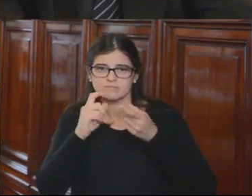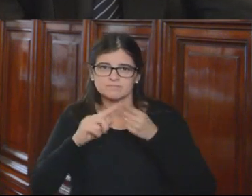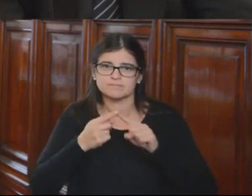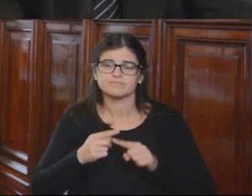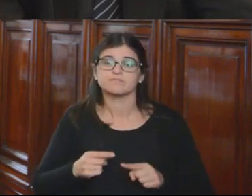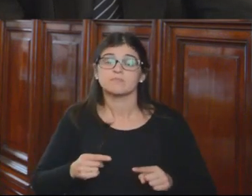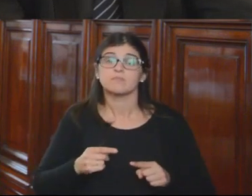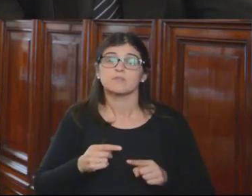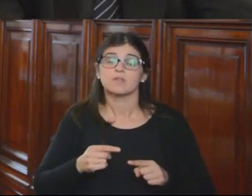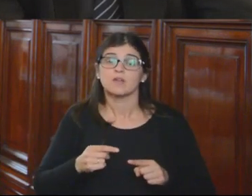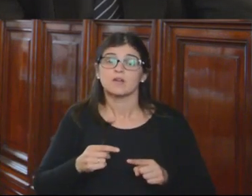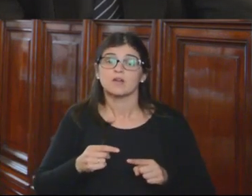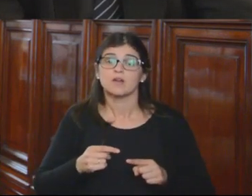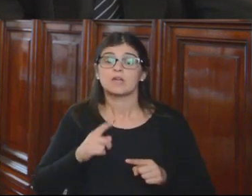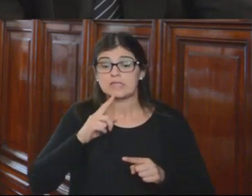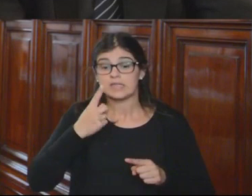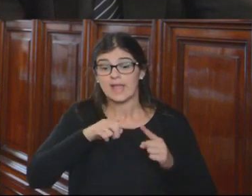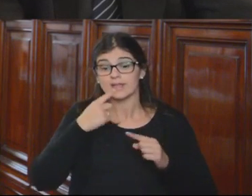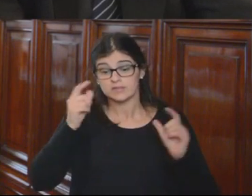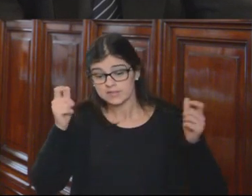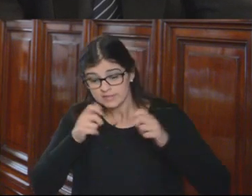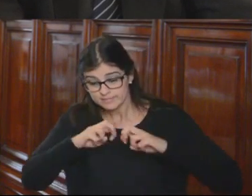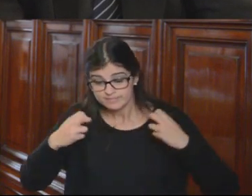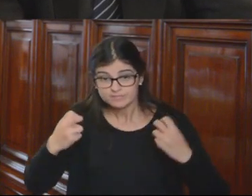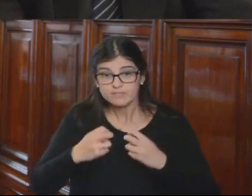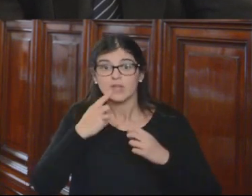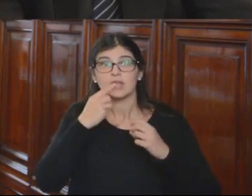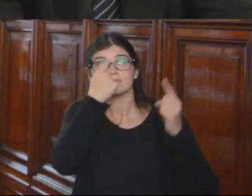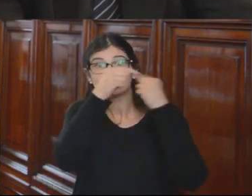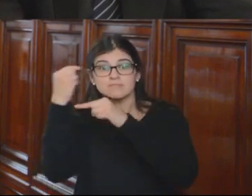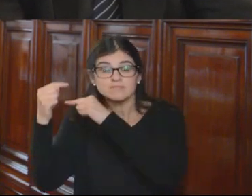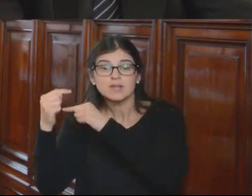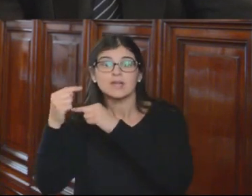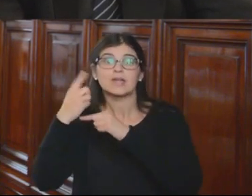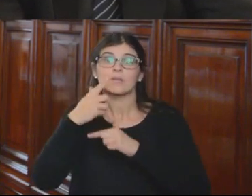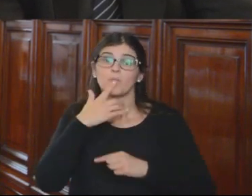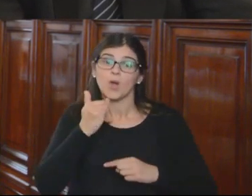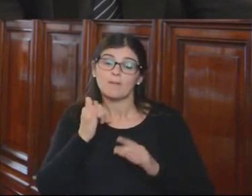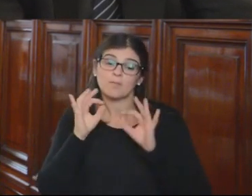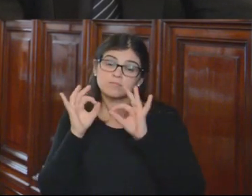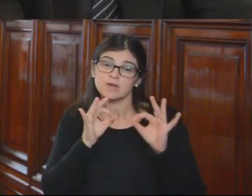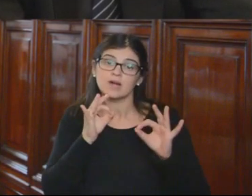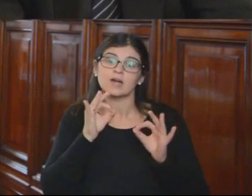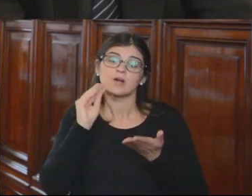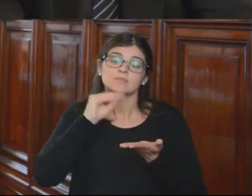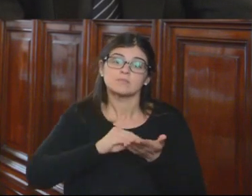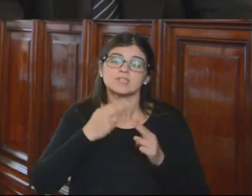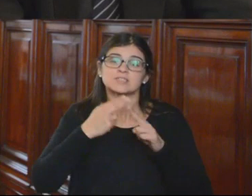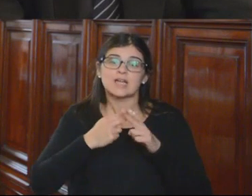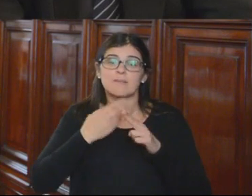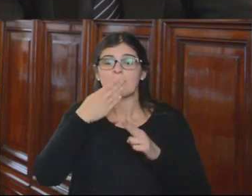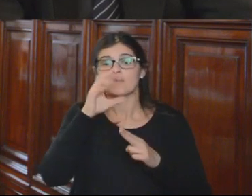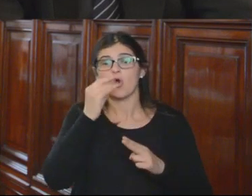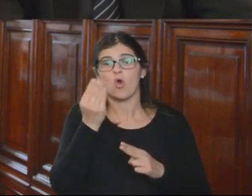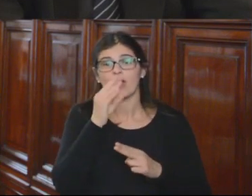Y que, al entender el Tribunal Constitucional Plurinacional, en el caso concreto las denominó bloque de legalidad,